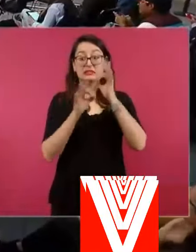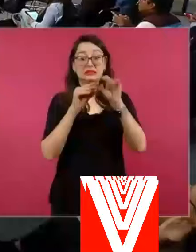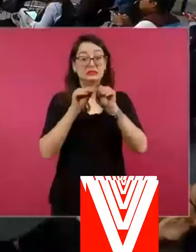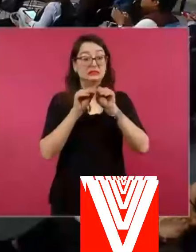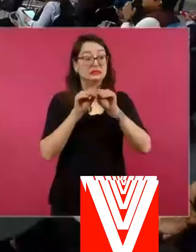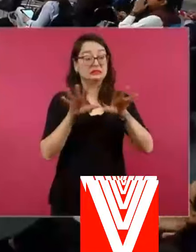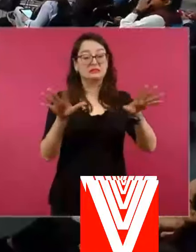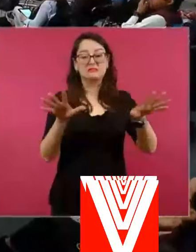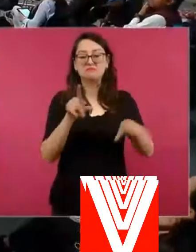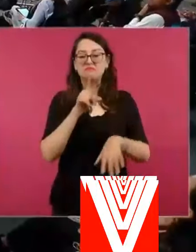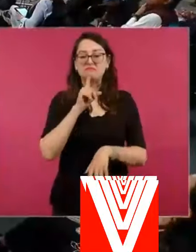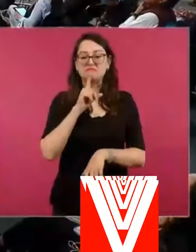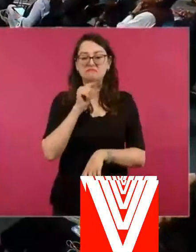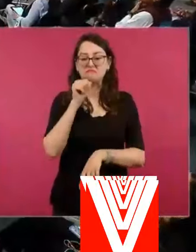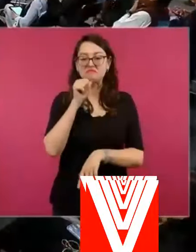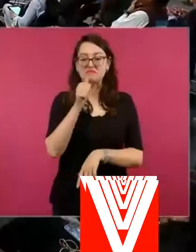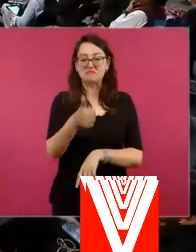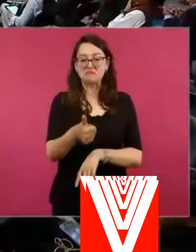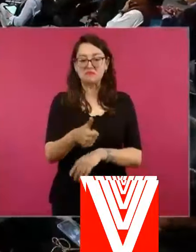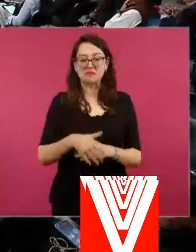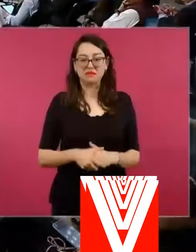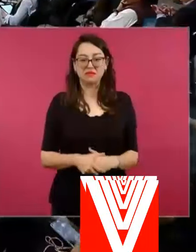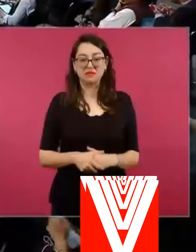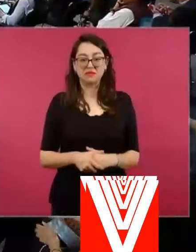porque todavía está en Azteca.